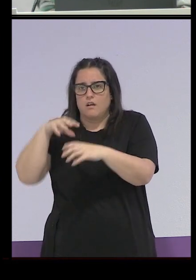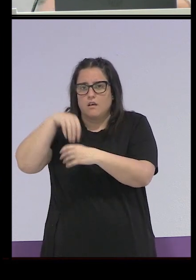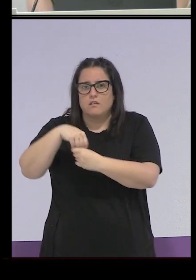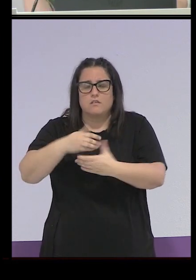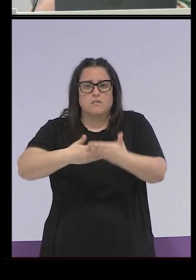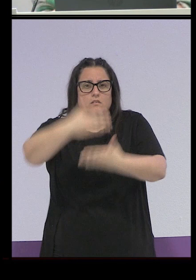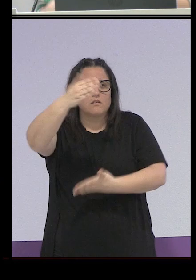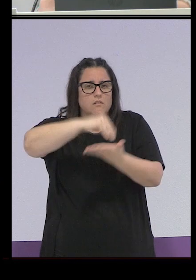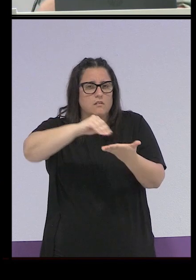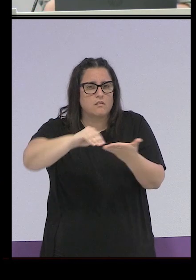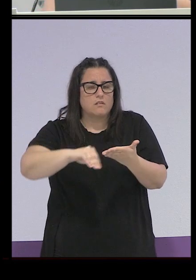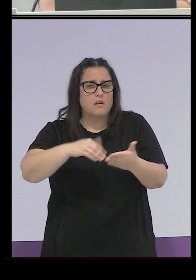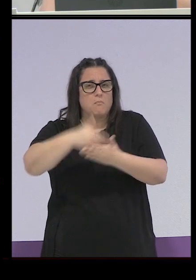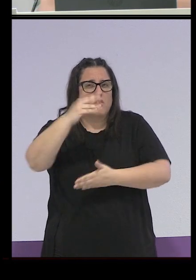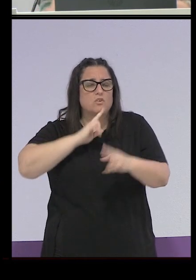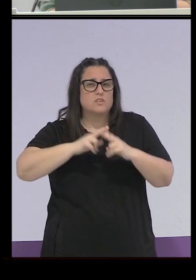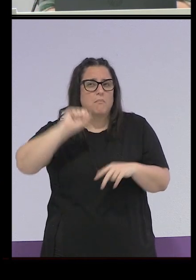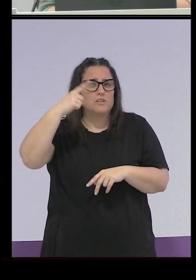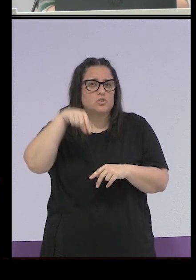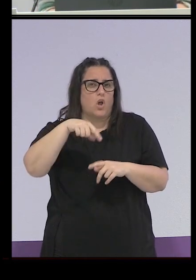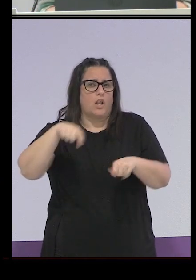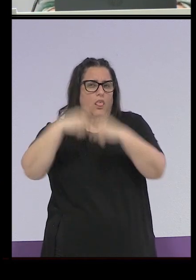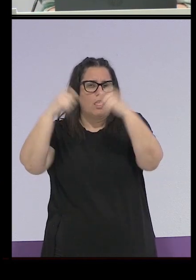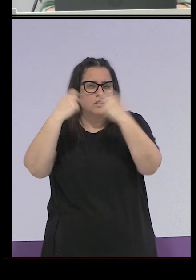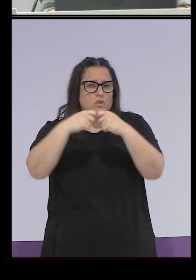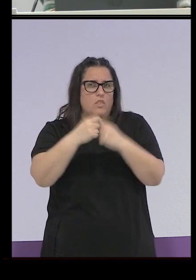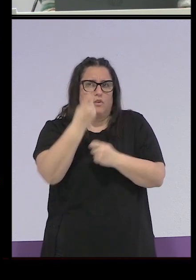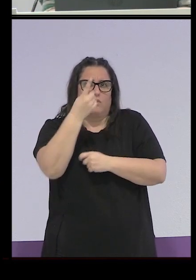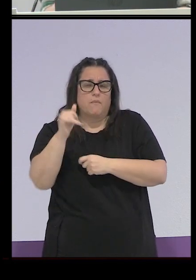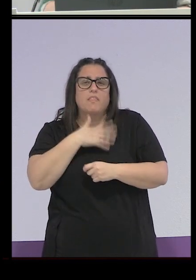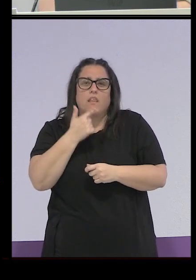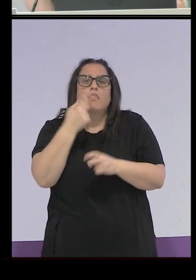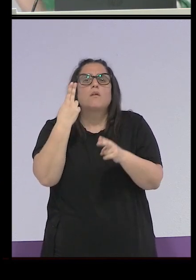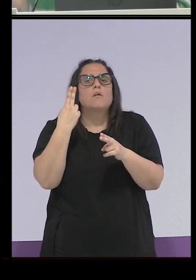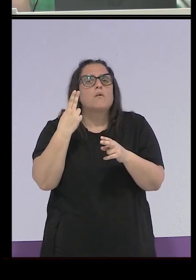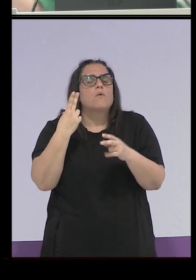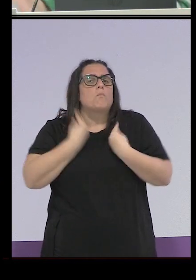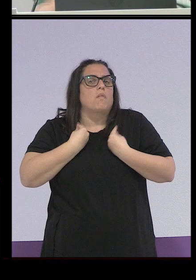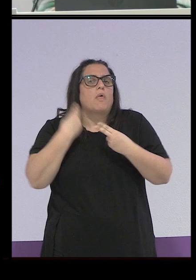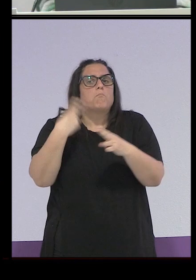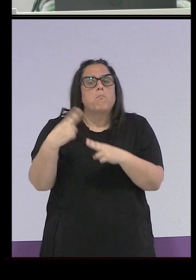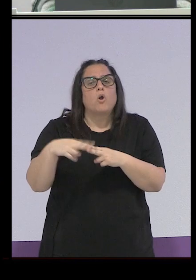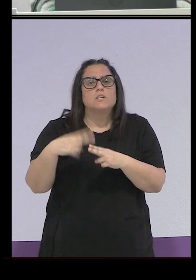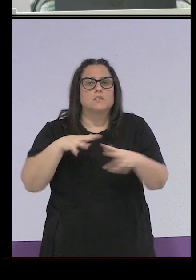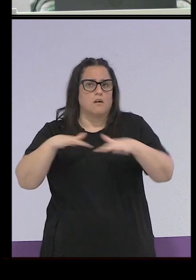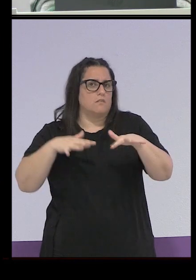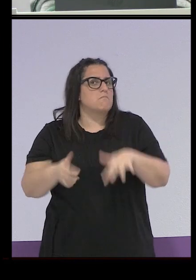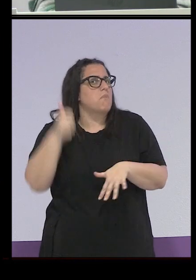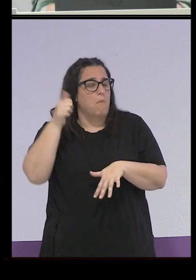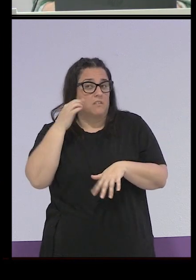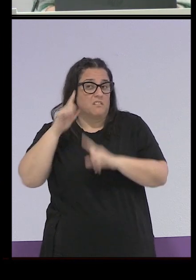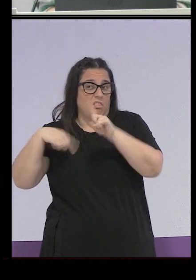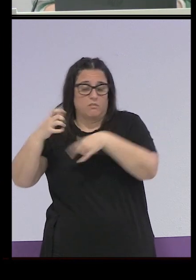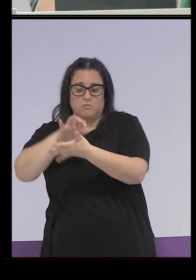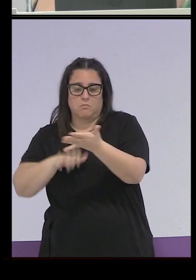del periódico El Sol y lo destrozaron en una ocasión, o sea, que tuvieron una vida política más activa y luego lo que ellas han querido con el tiempo